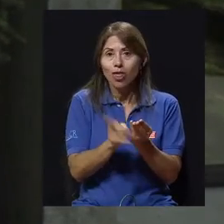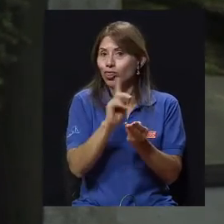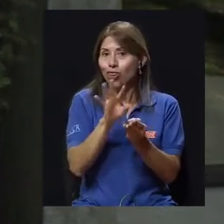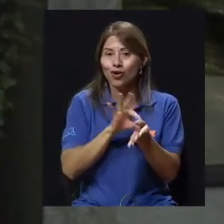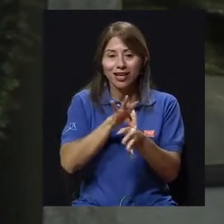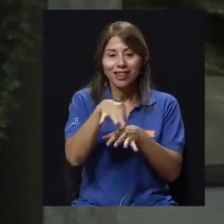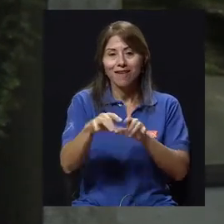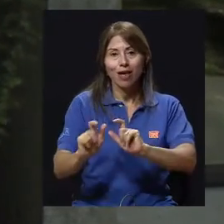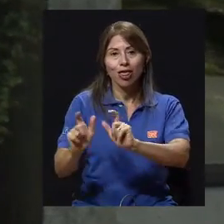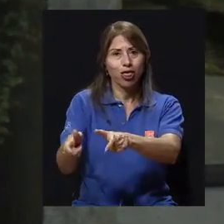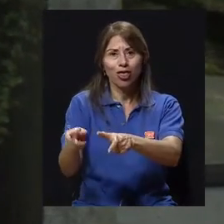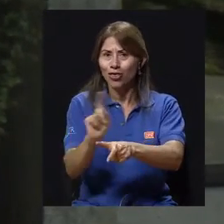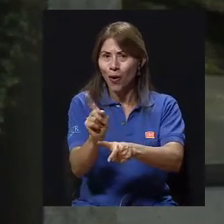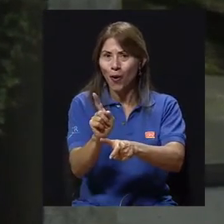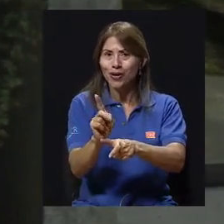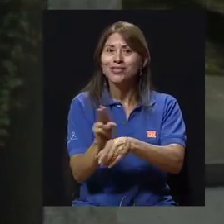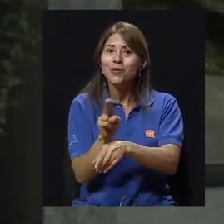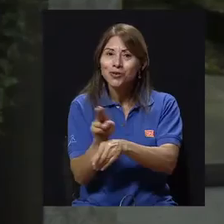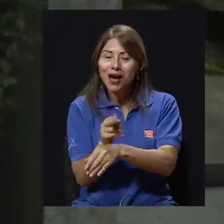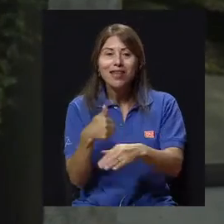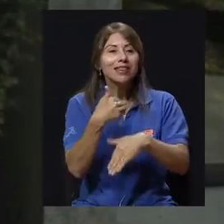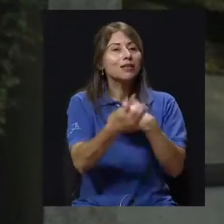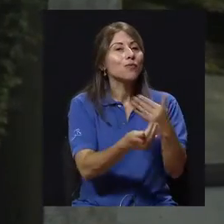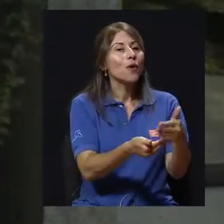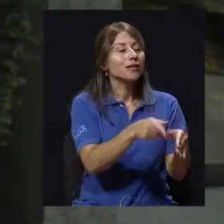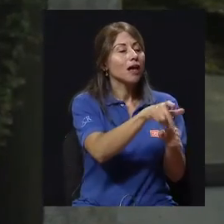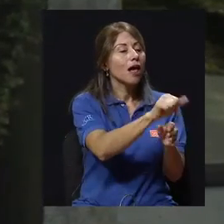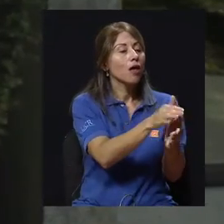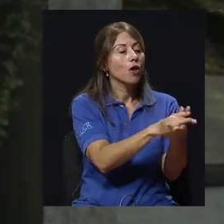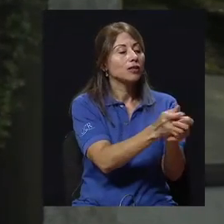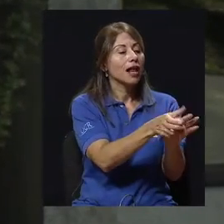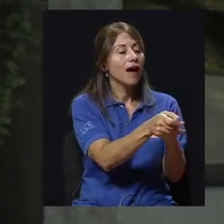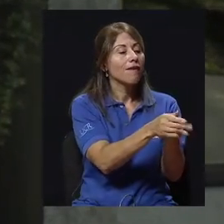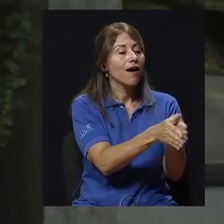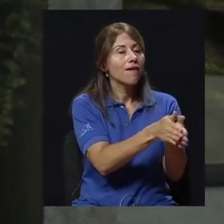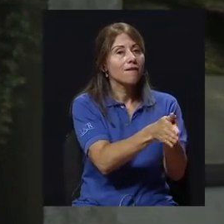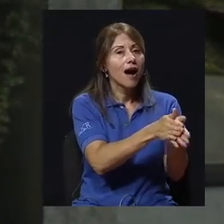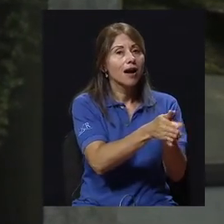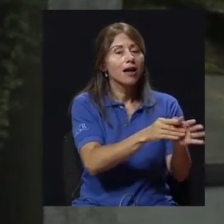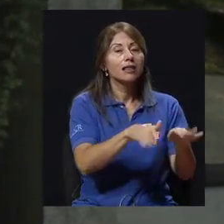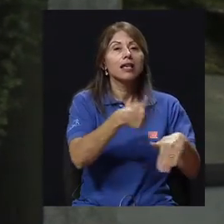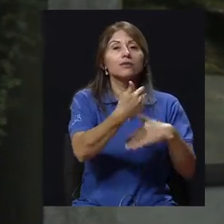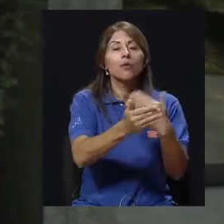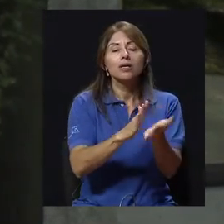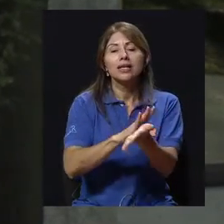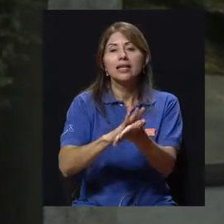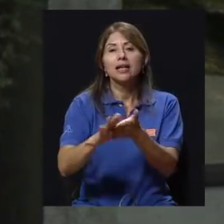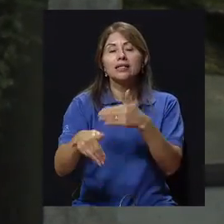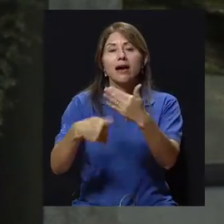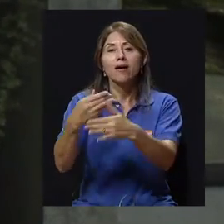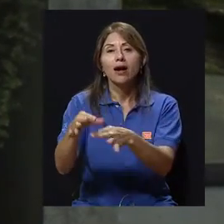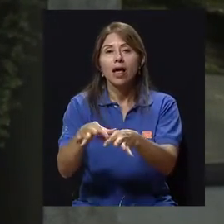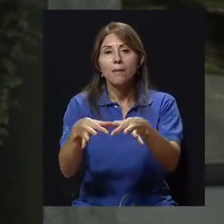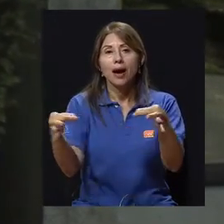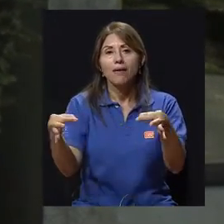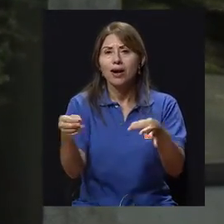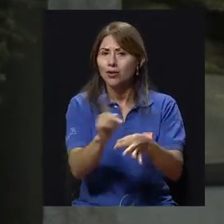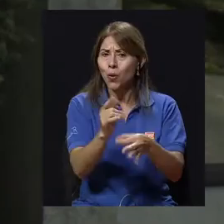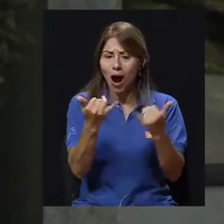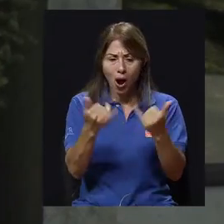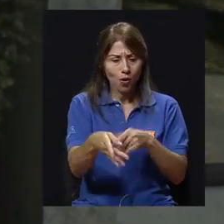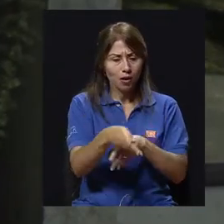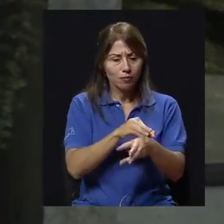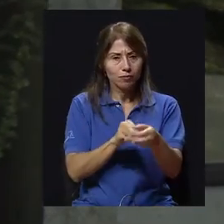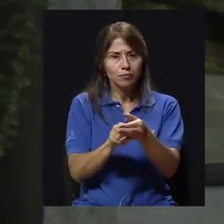lavaba en el lavatorio, y después los esterilizaban, y los volvían a empacar. Hoy día todo eso es absolutamente